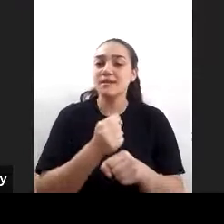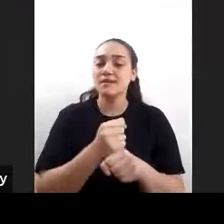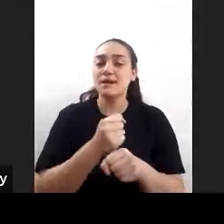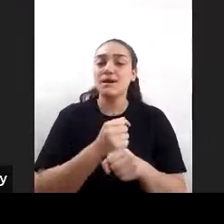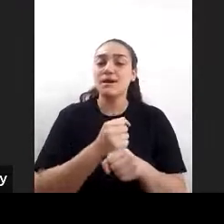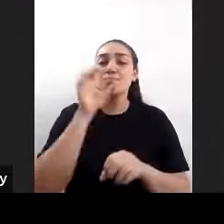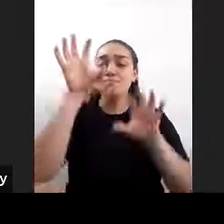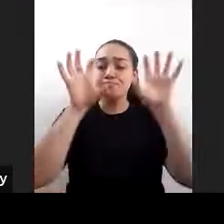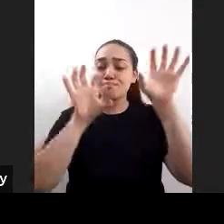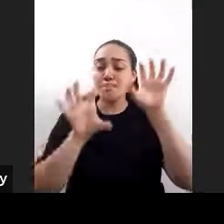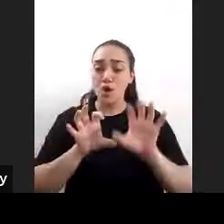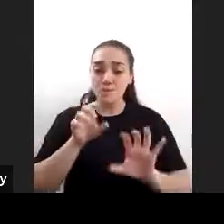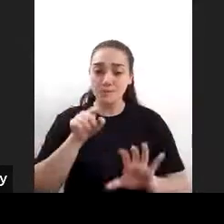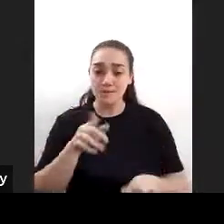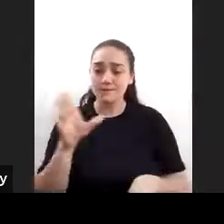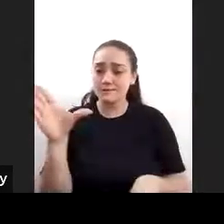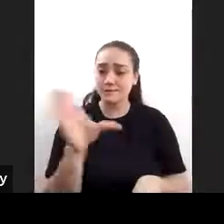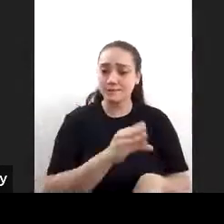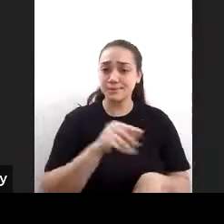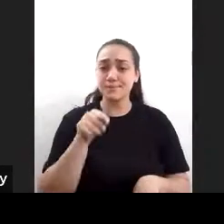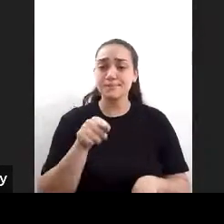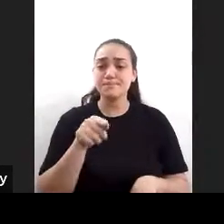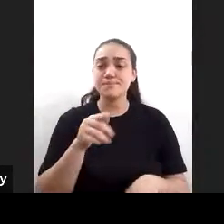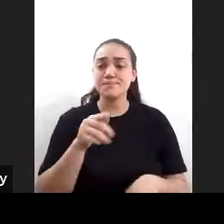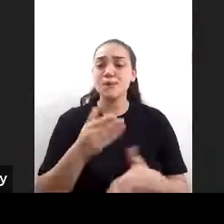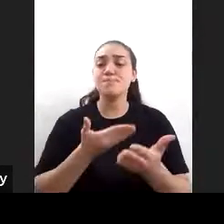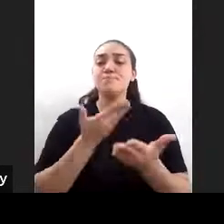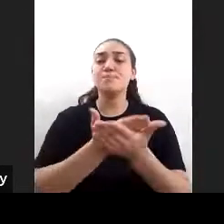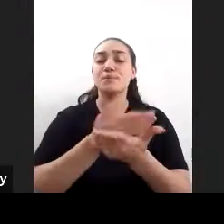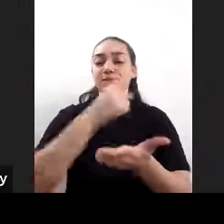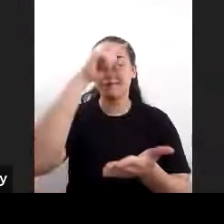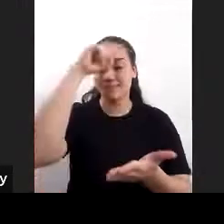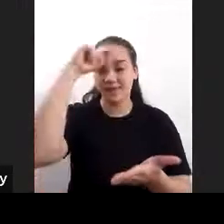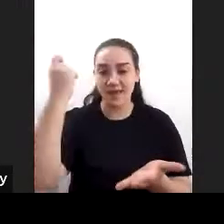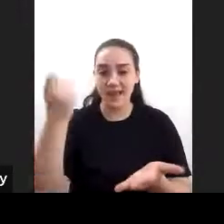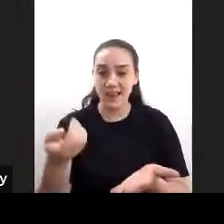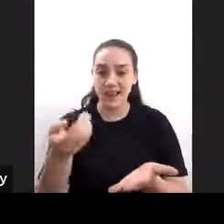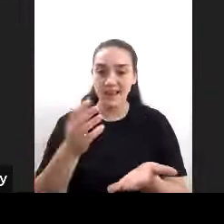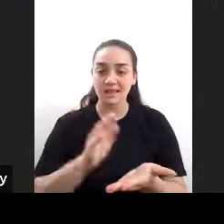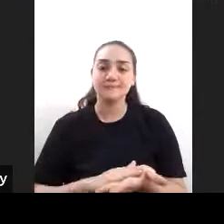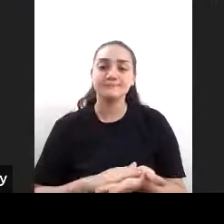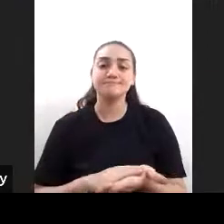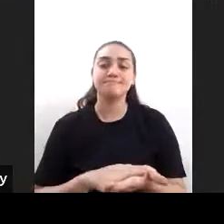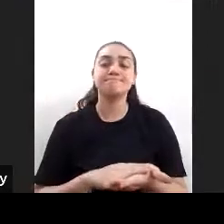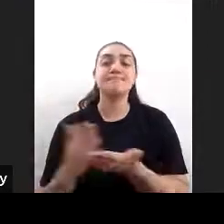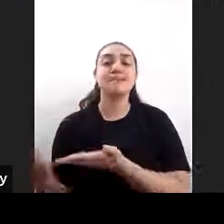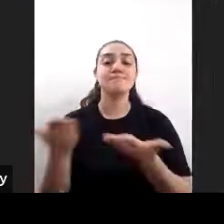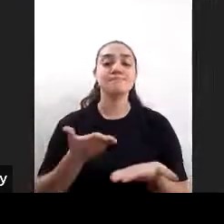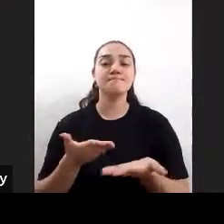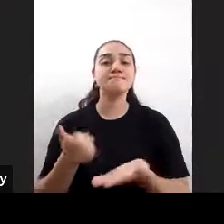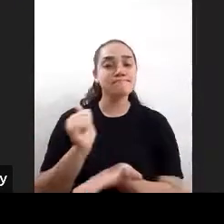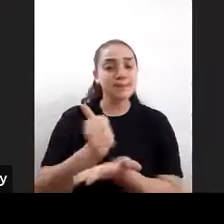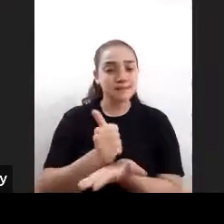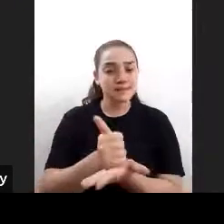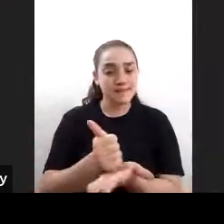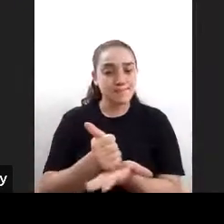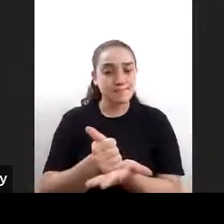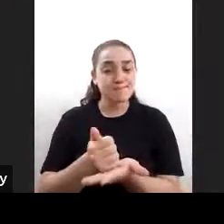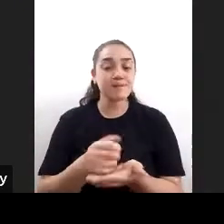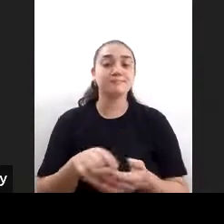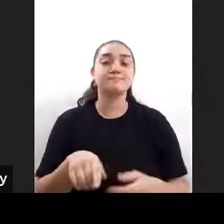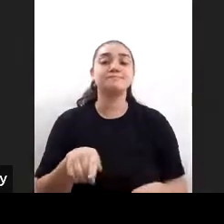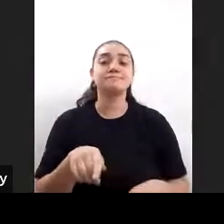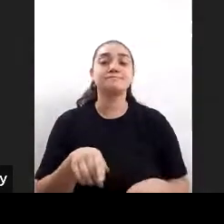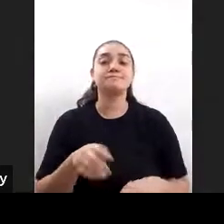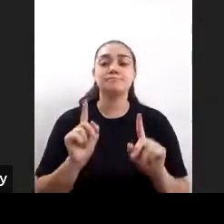para una propuesta federal así que quiero invitarlos a participar del centro y bueno les dejo también un